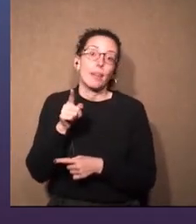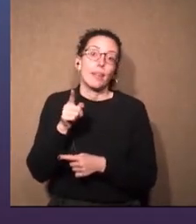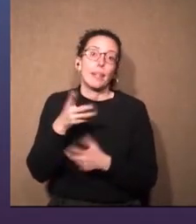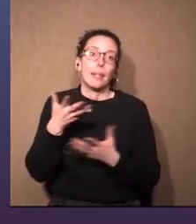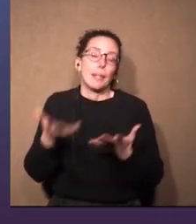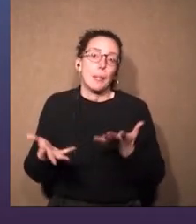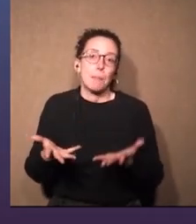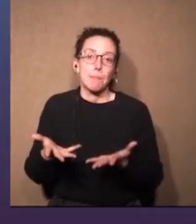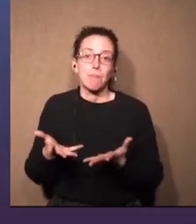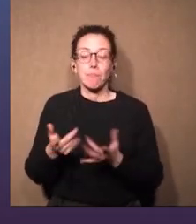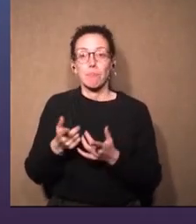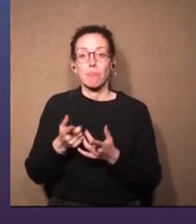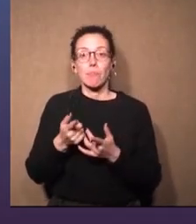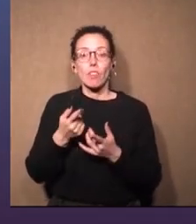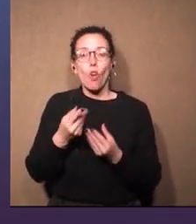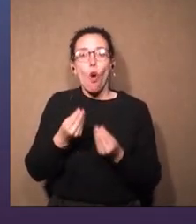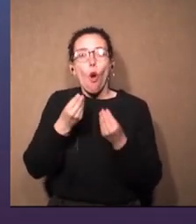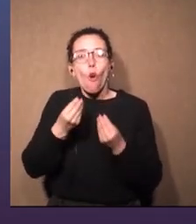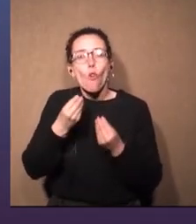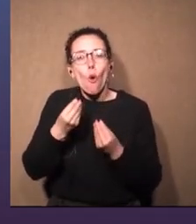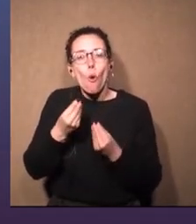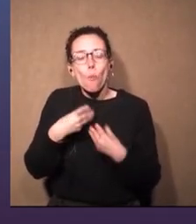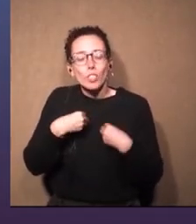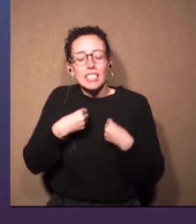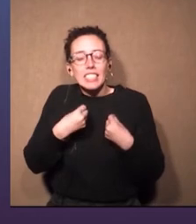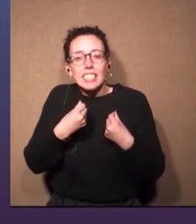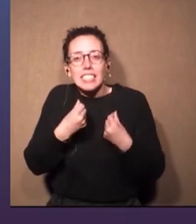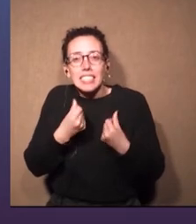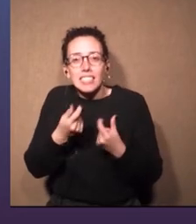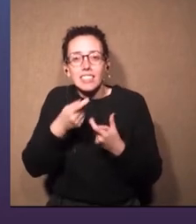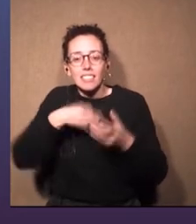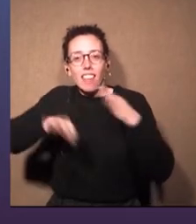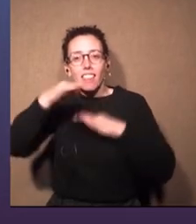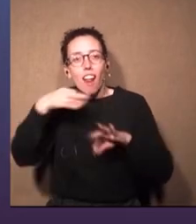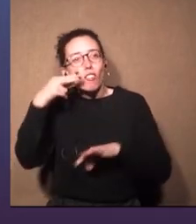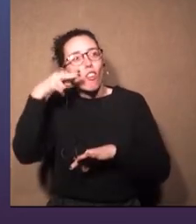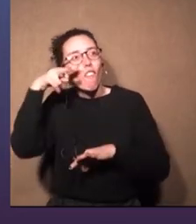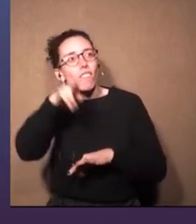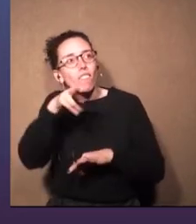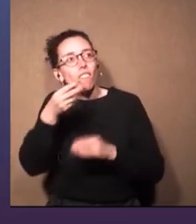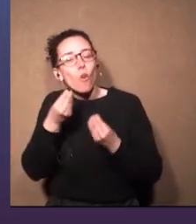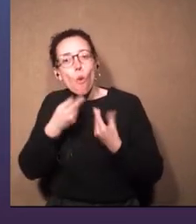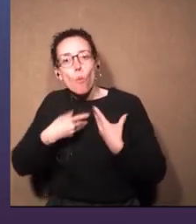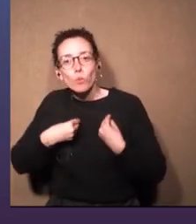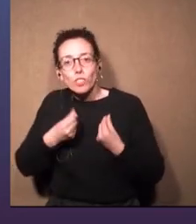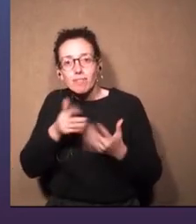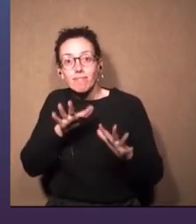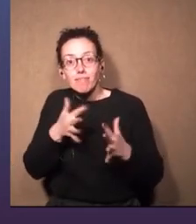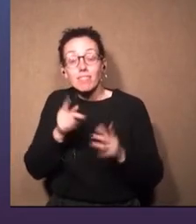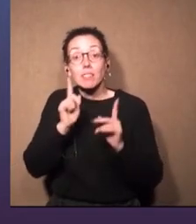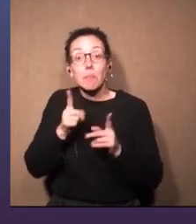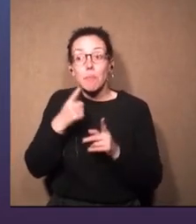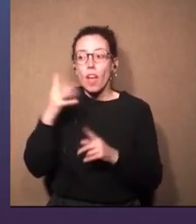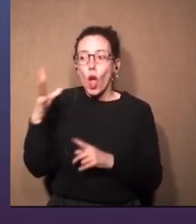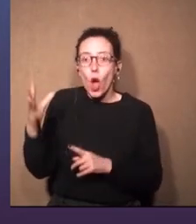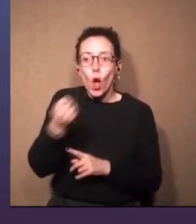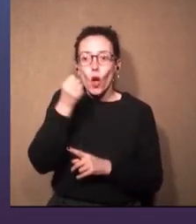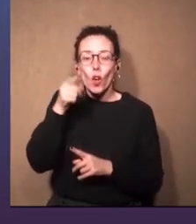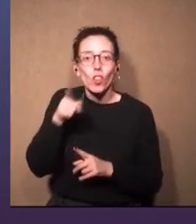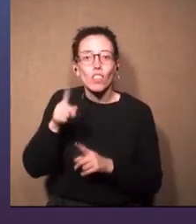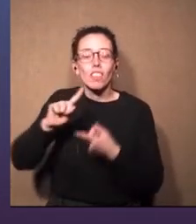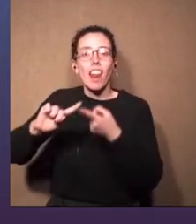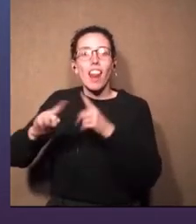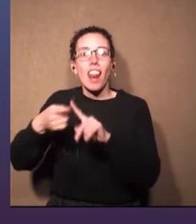desde el vivir la obra como espectador, y también logré encontrar